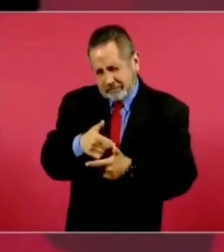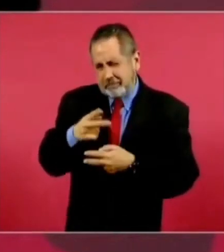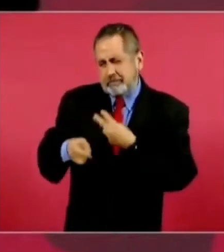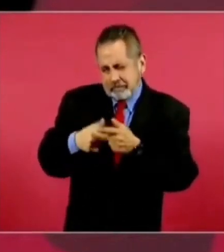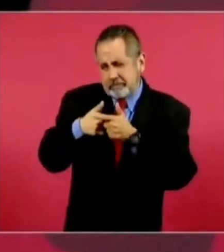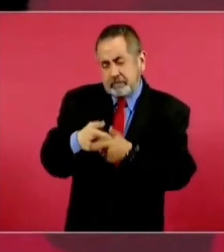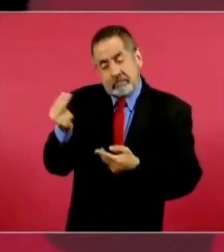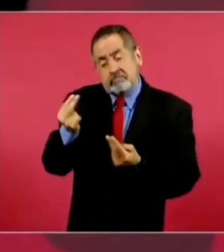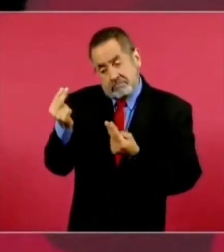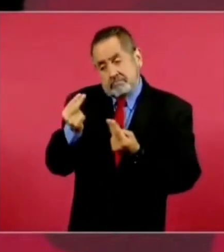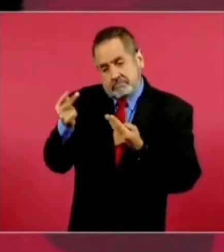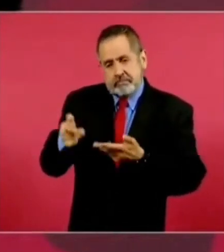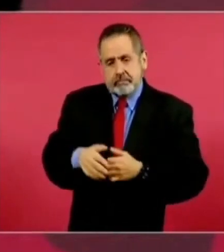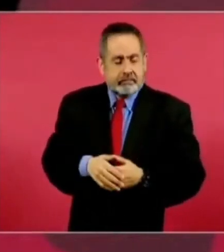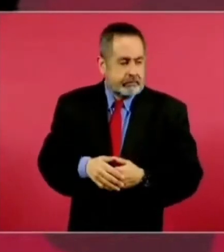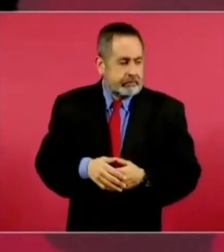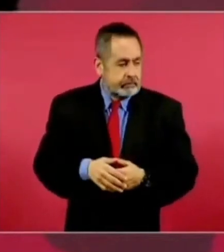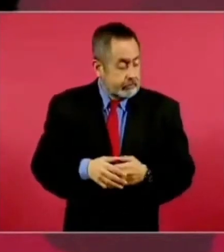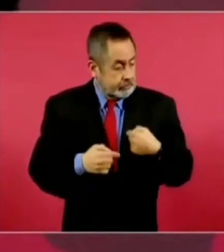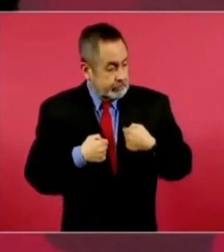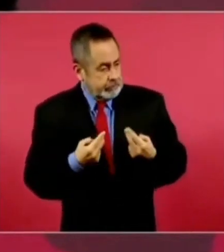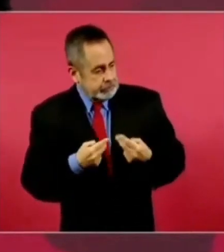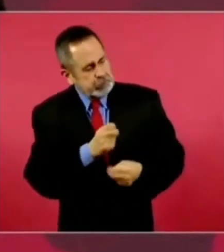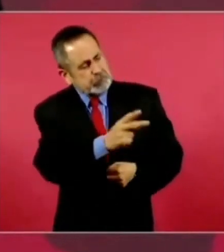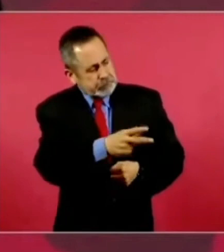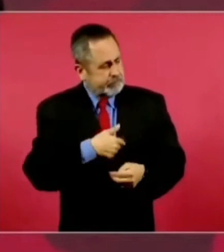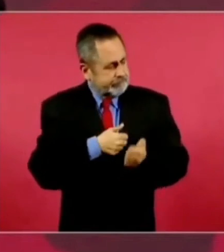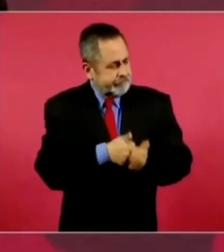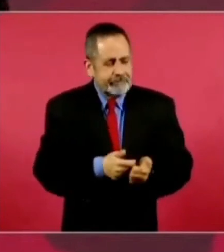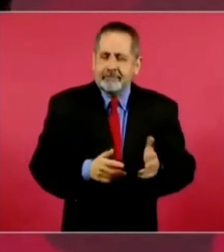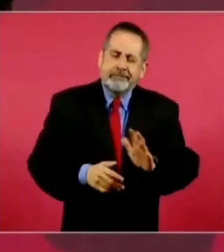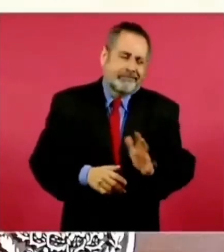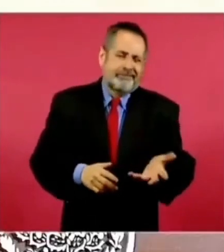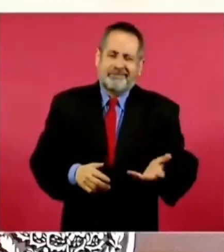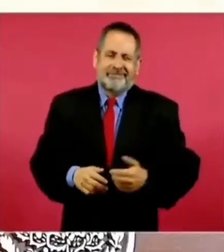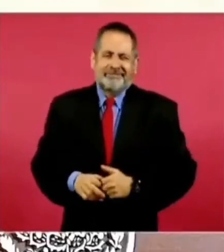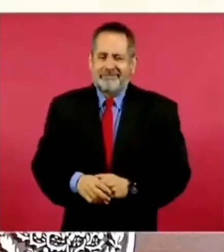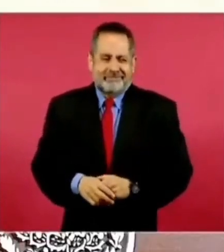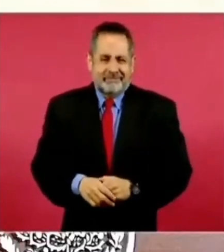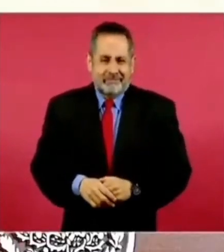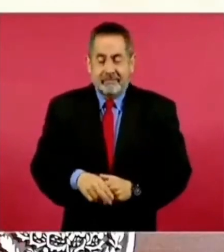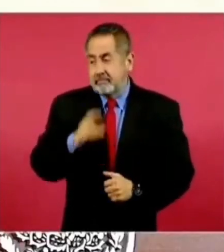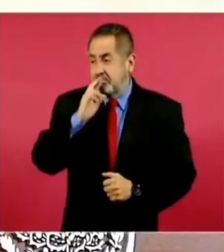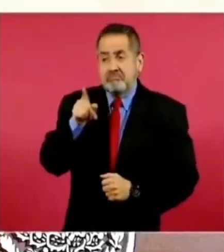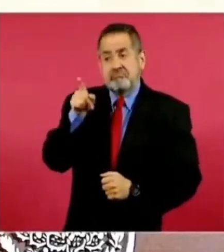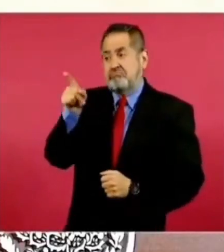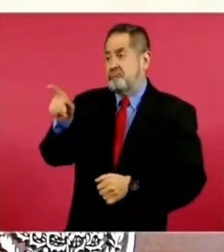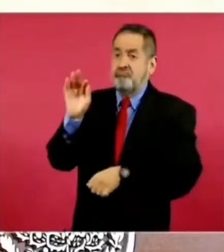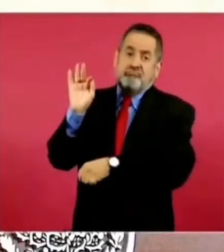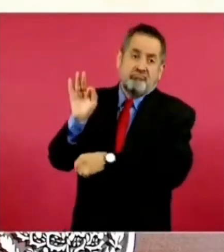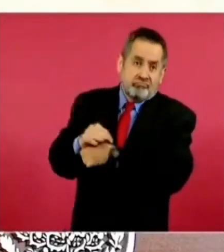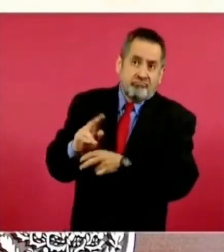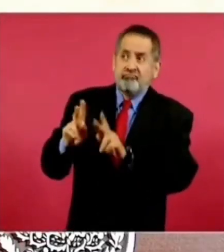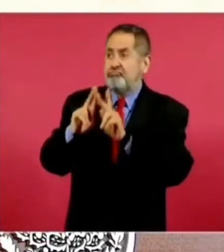era necesario que se quedara. Porque él era el garante de la paz.